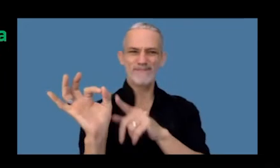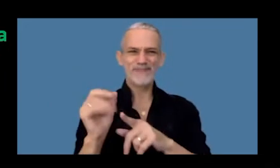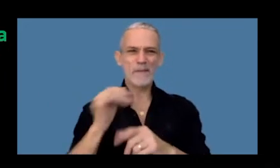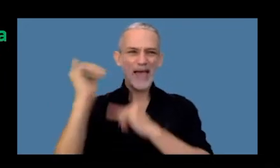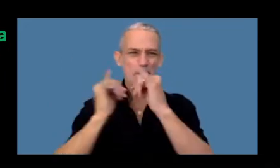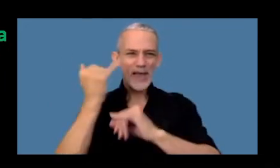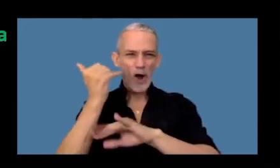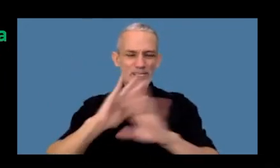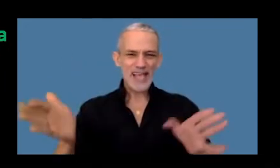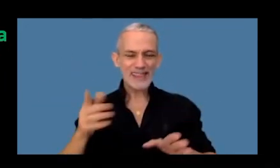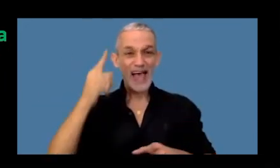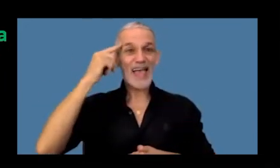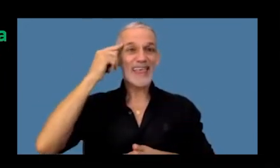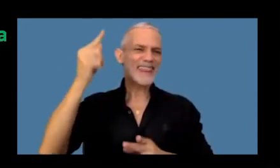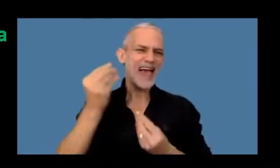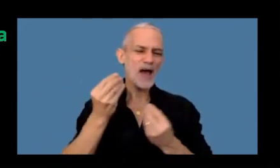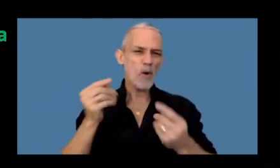Belén el concepto es